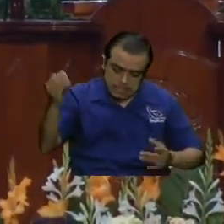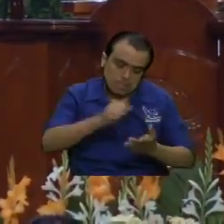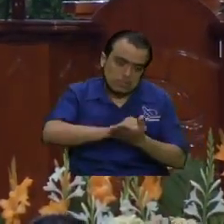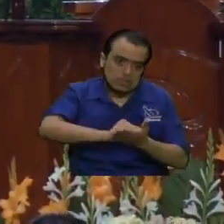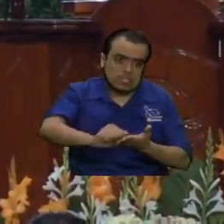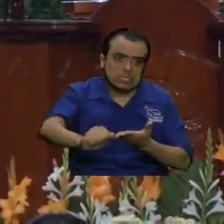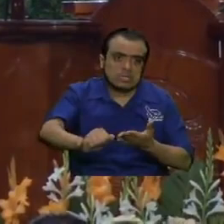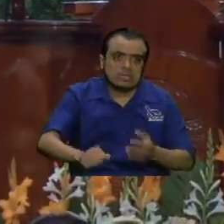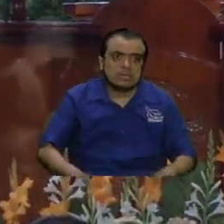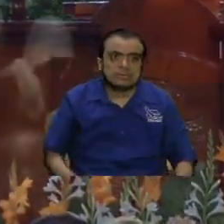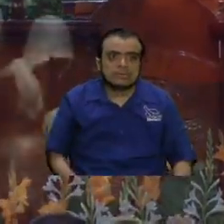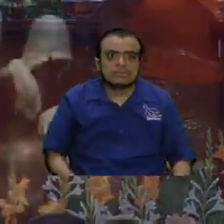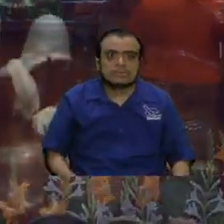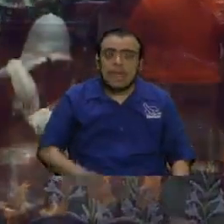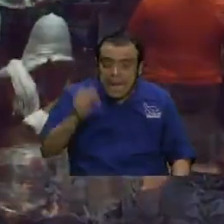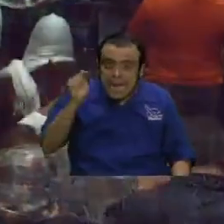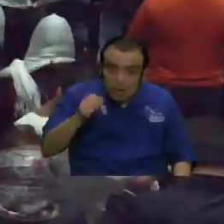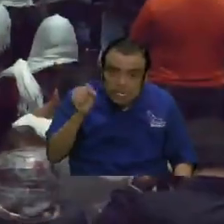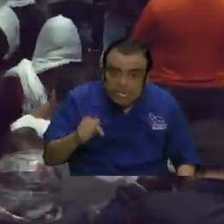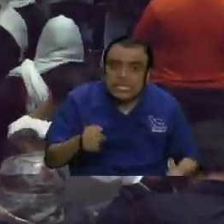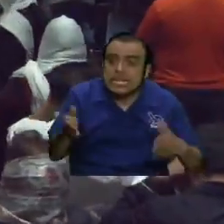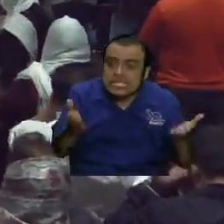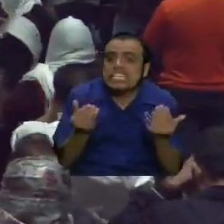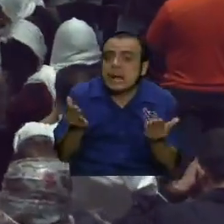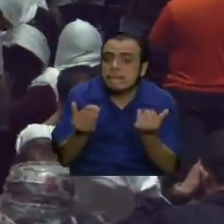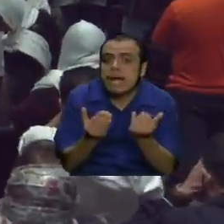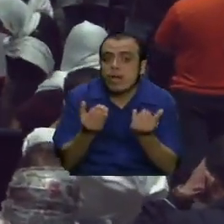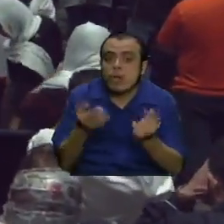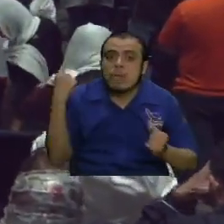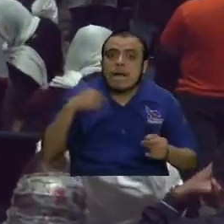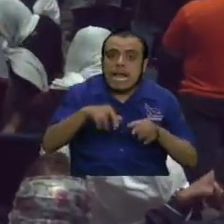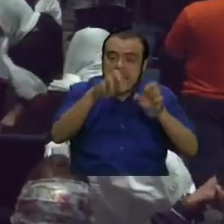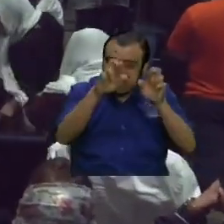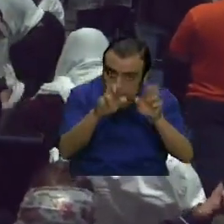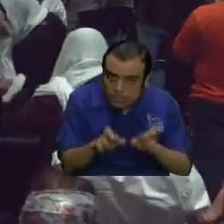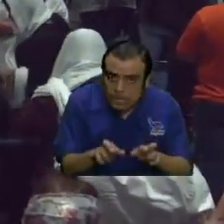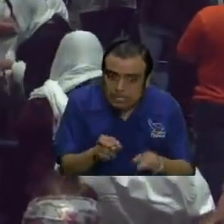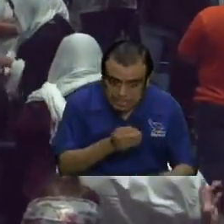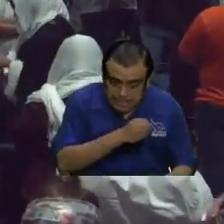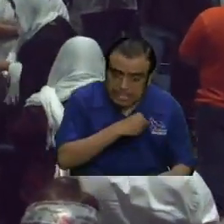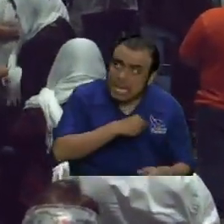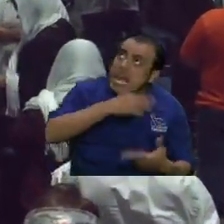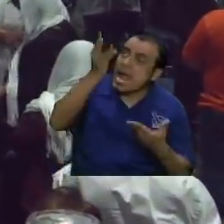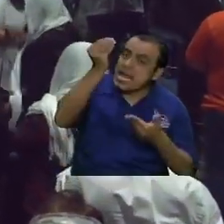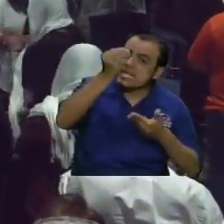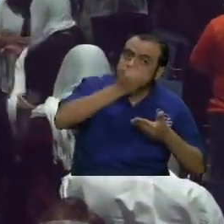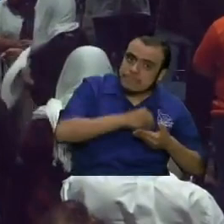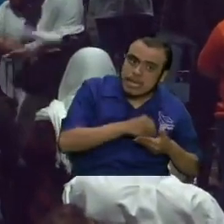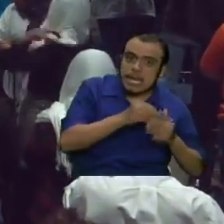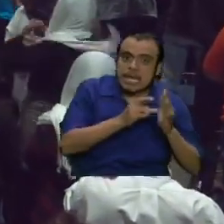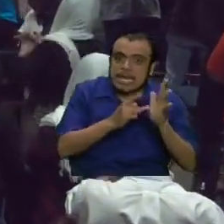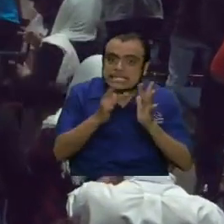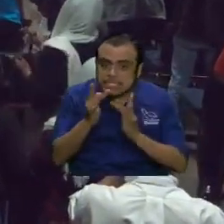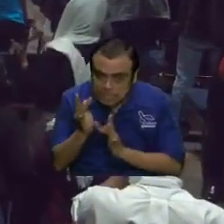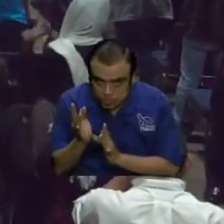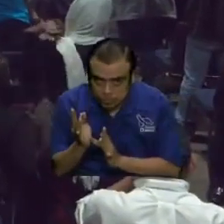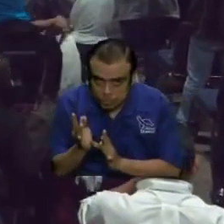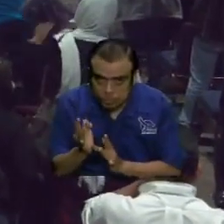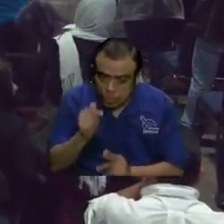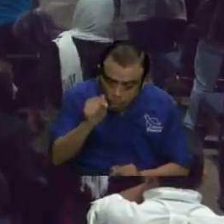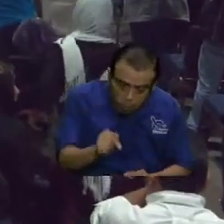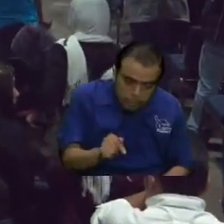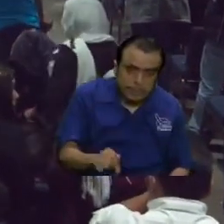si hay alguna persona que quiere recibir a Jesucristo como su único y suficiente Salvador venga para acá al frente y